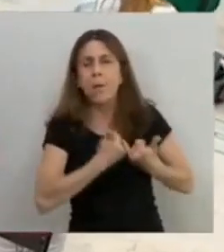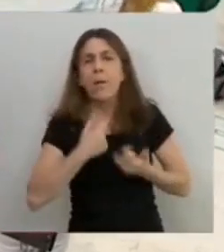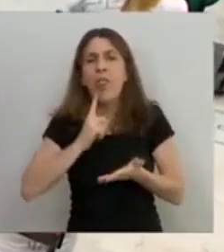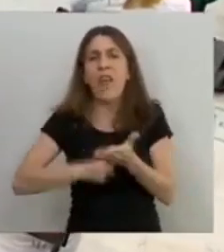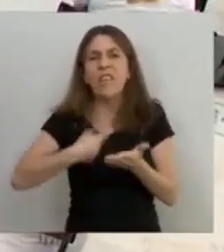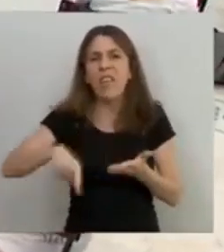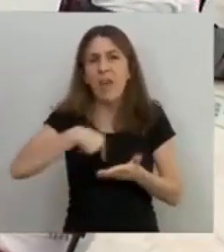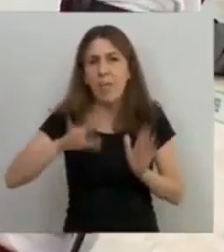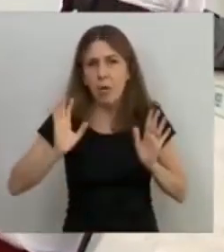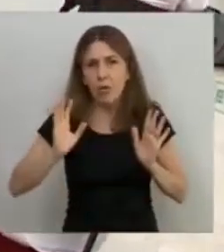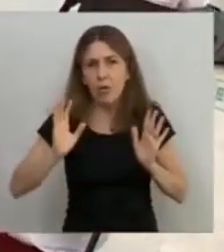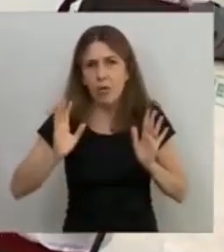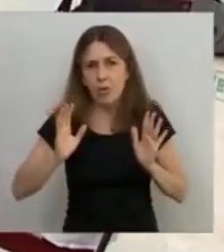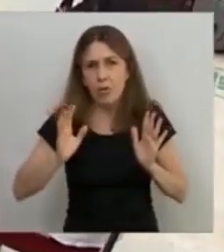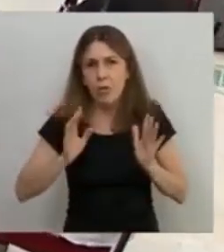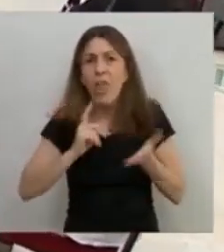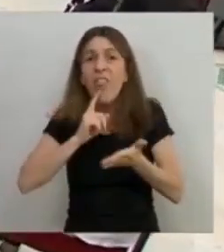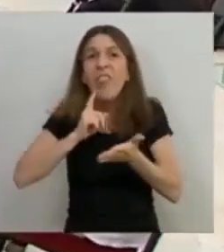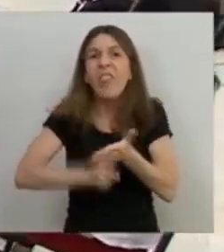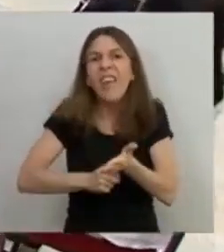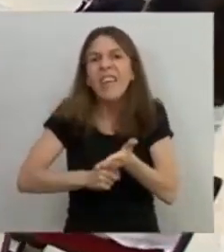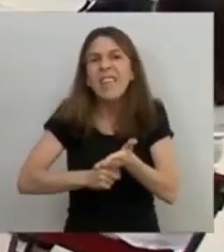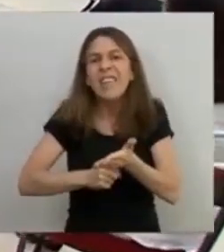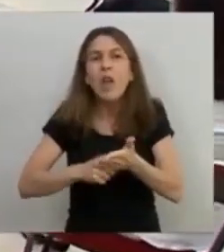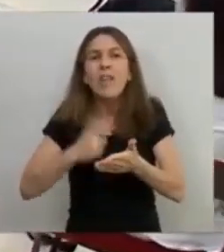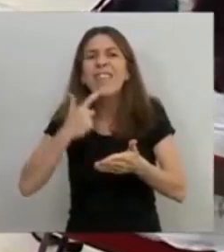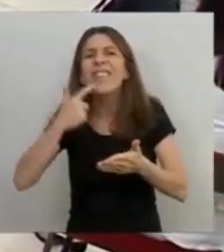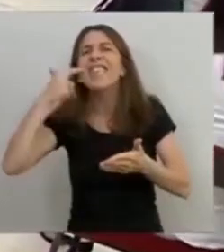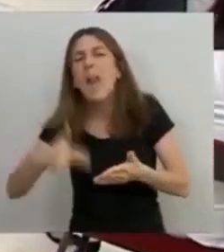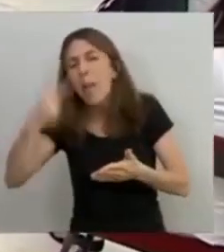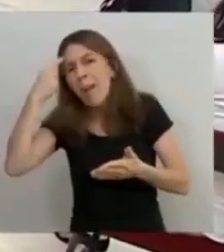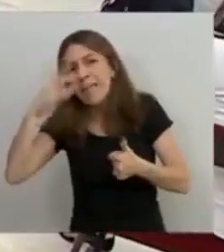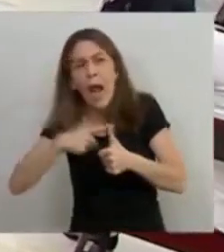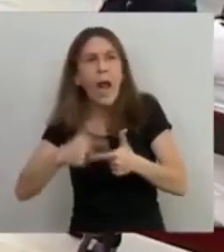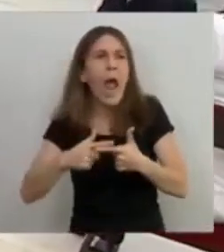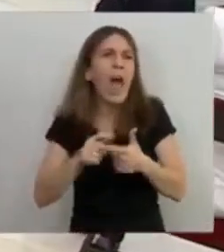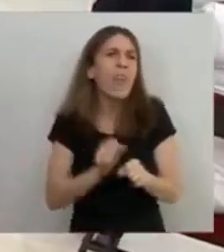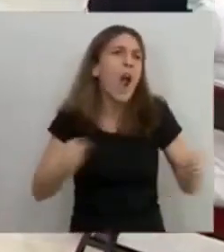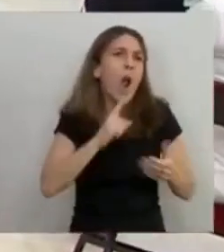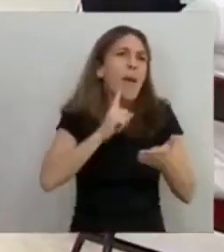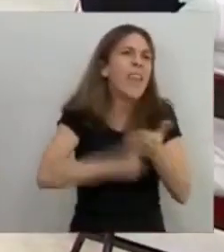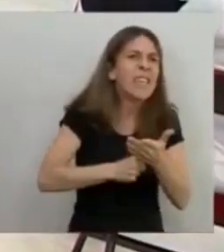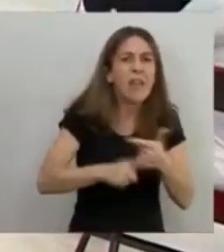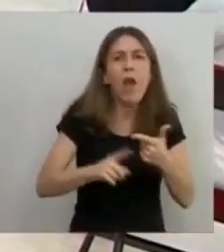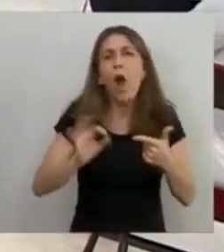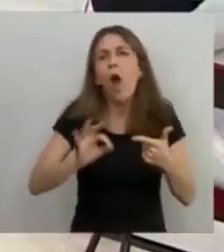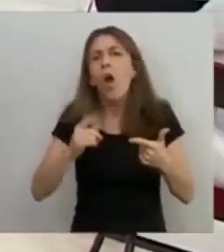Nada, ninguna decisión ha sido improvisada, ninguna decisión es volitiva